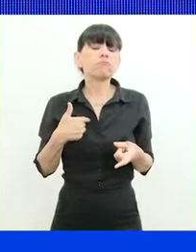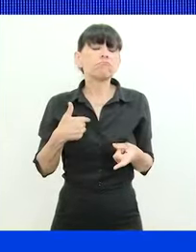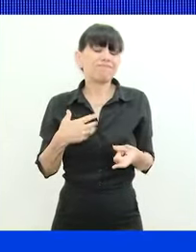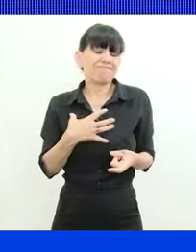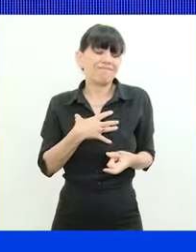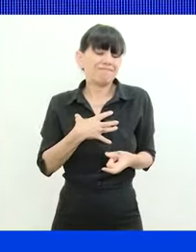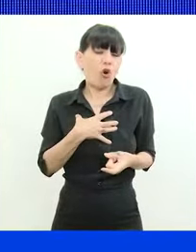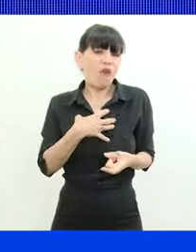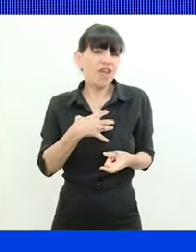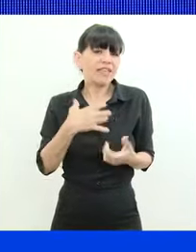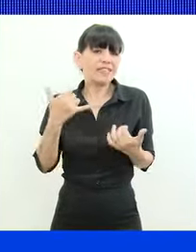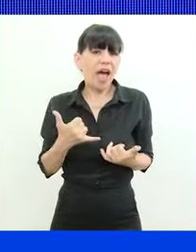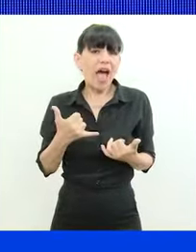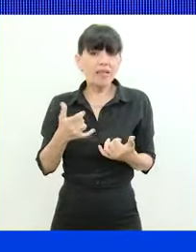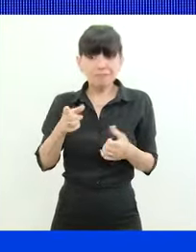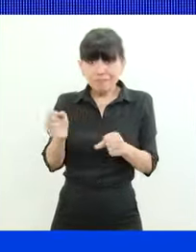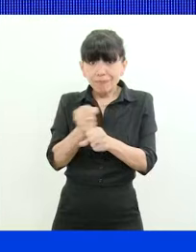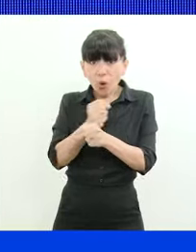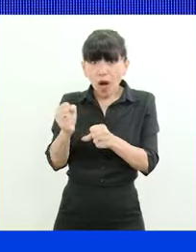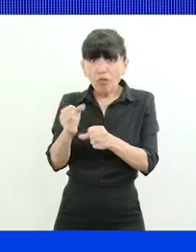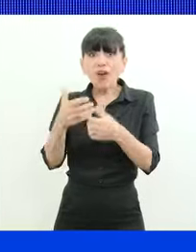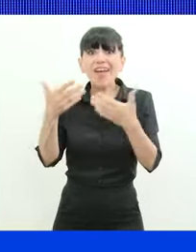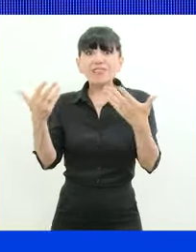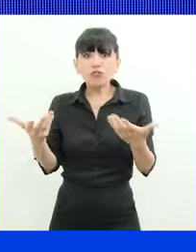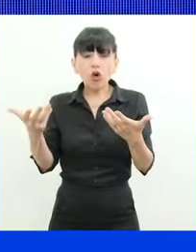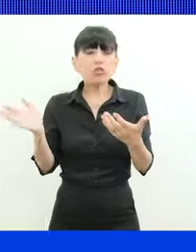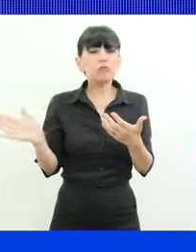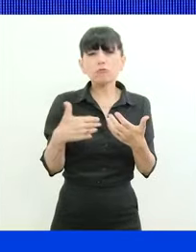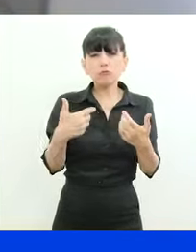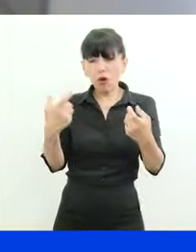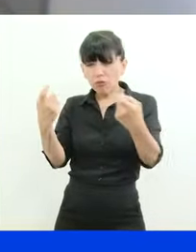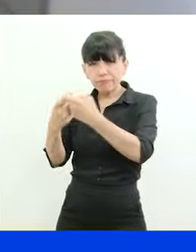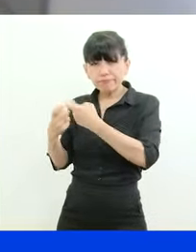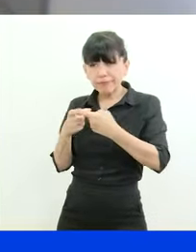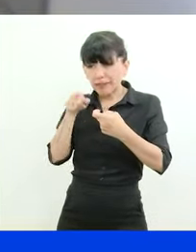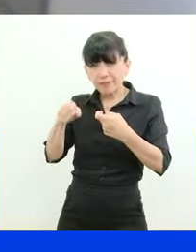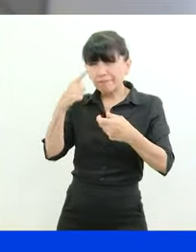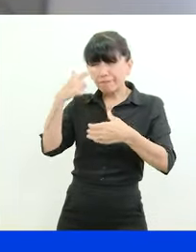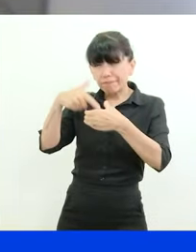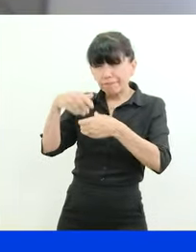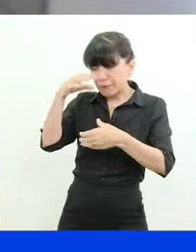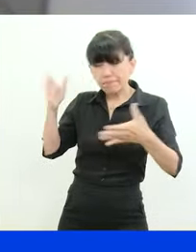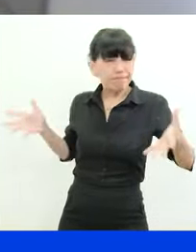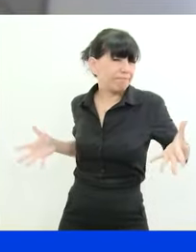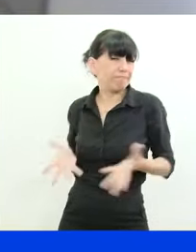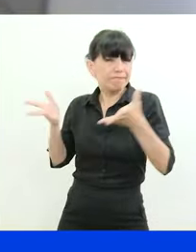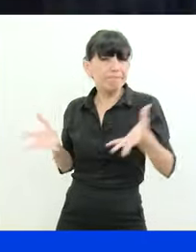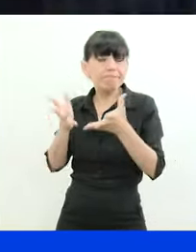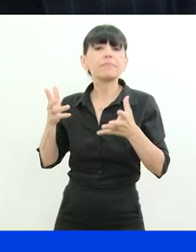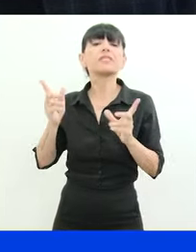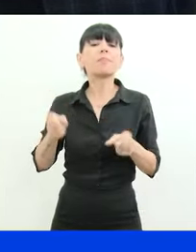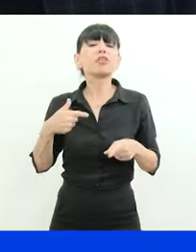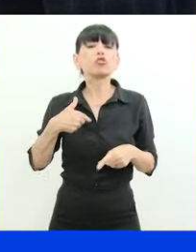impulso vital para todo el complejo petroquímico vinculado al puerto de Bahía. Entiendo además que eso tiene que venir